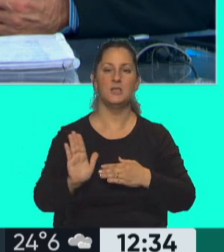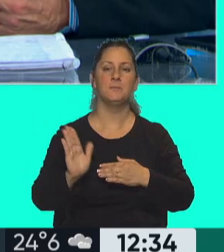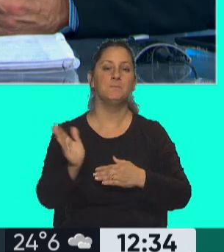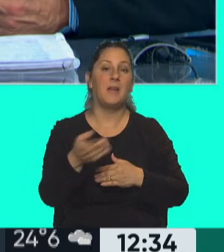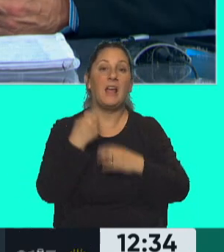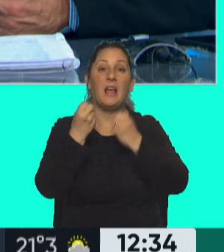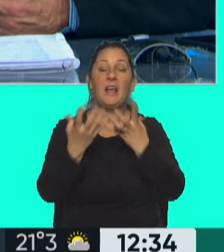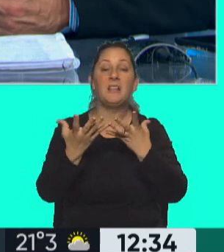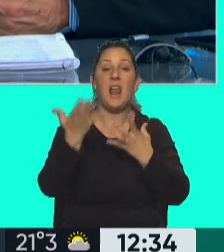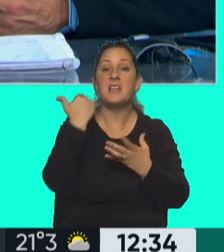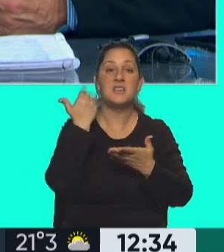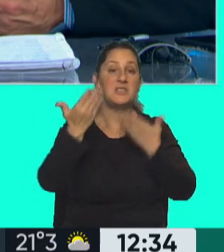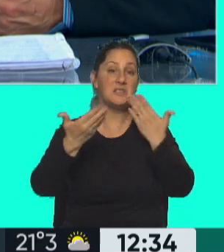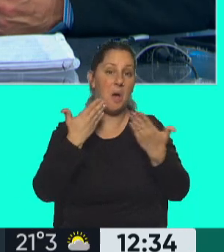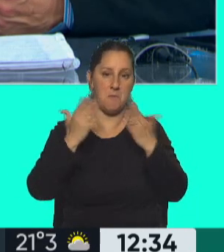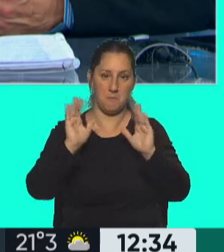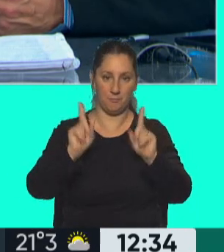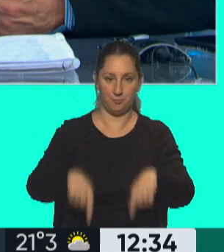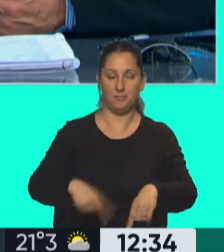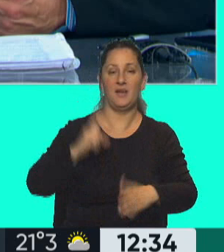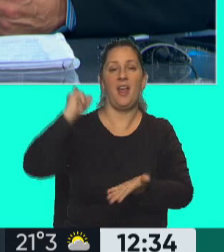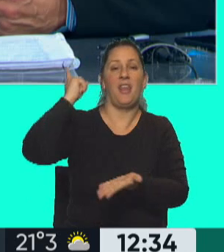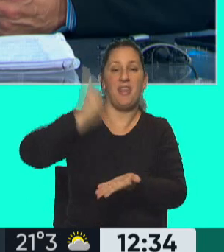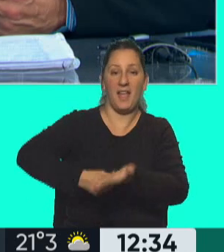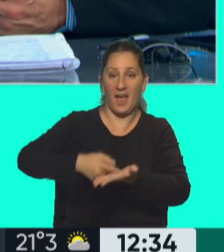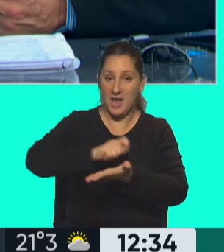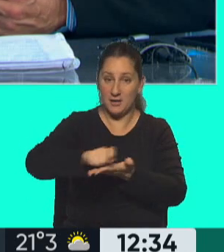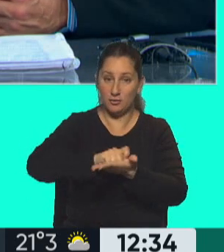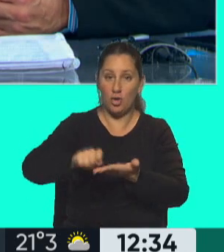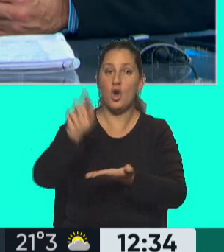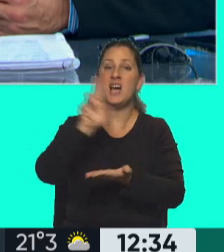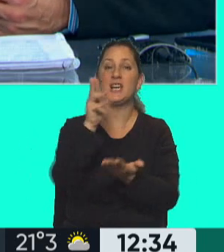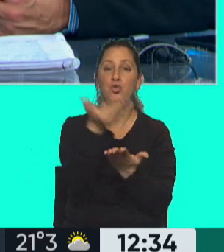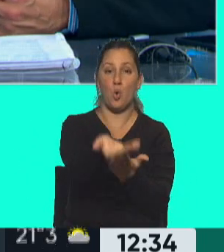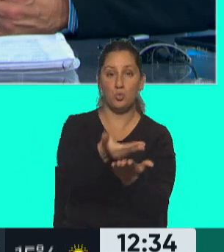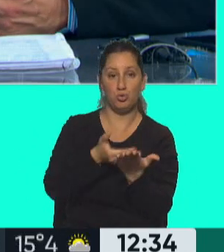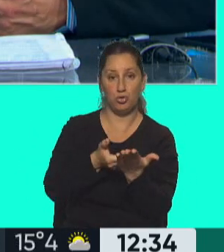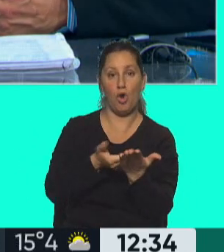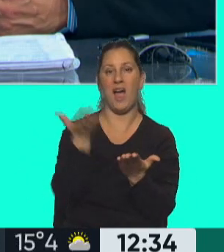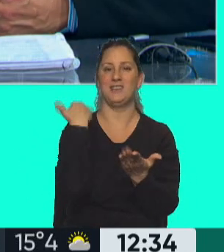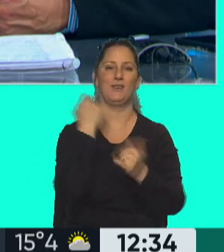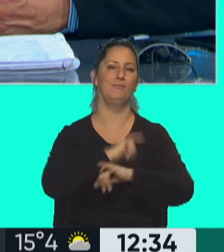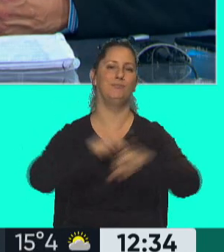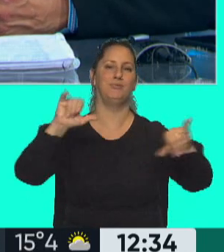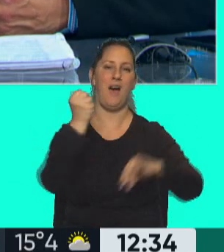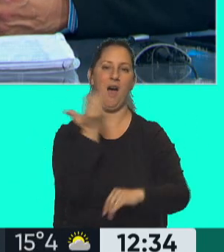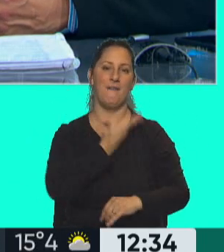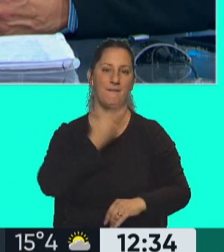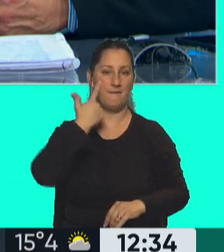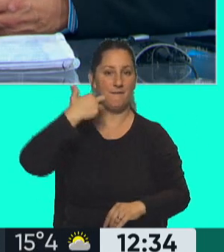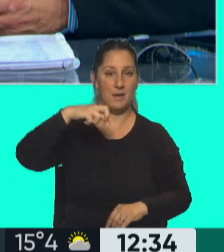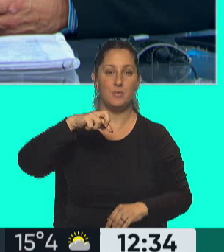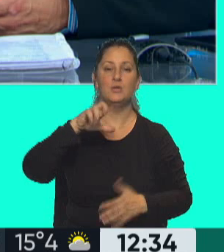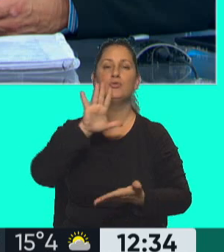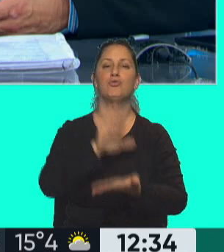en qué términos hablé ayer, pero el decreto que salió, mejor dicho, la resolución que ayer se conoció de AFIP con respecto